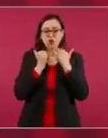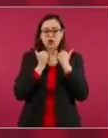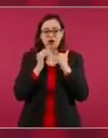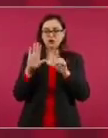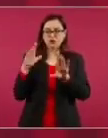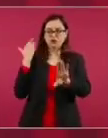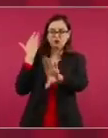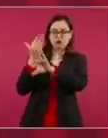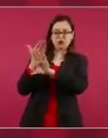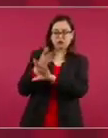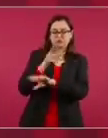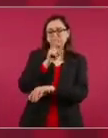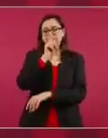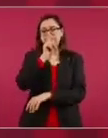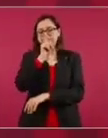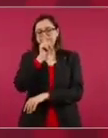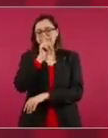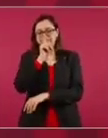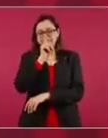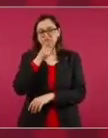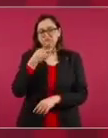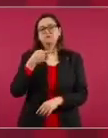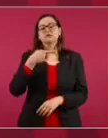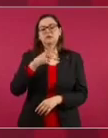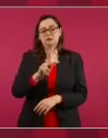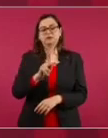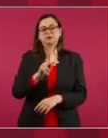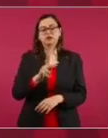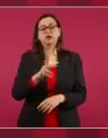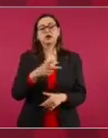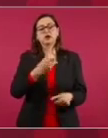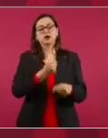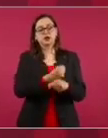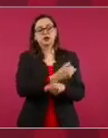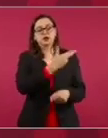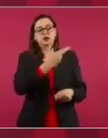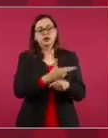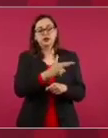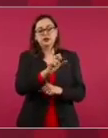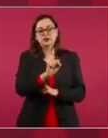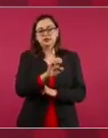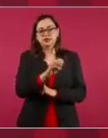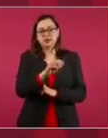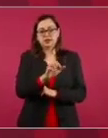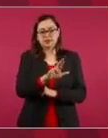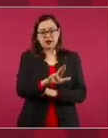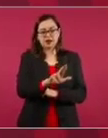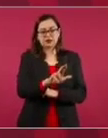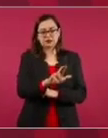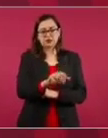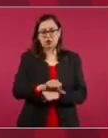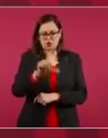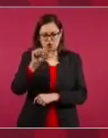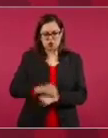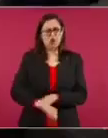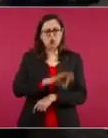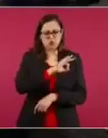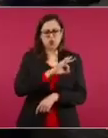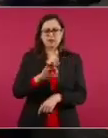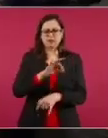dictámenes, pero yo le voy a pedir al secretario de Marina que él informe el día de hoy sobre esto.